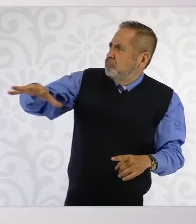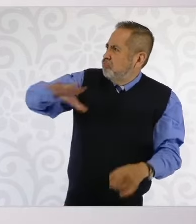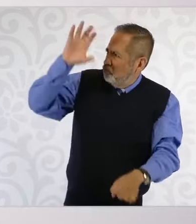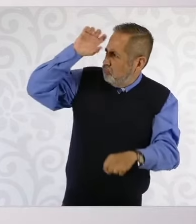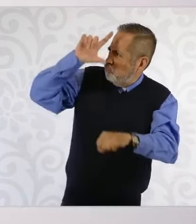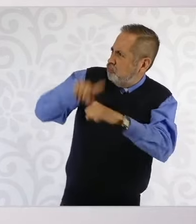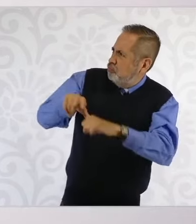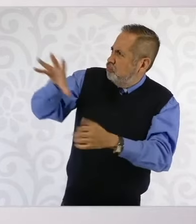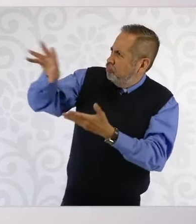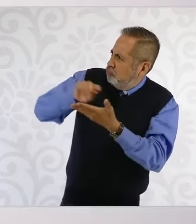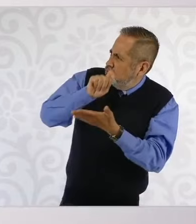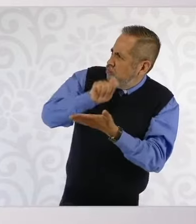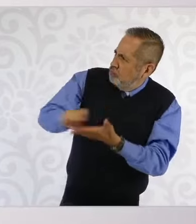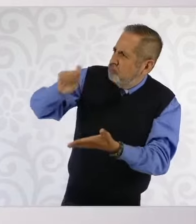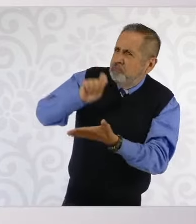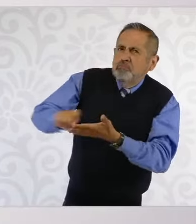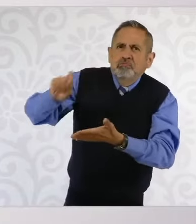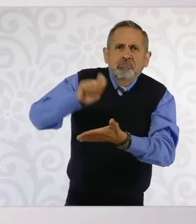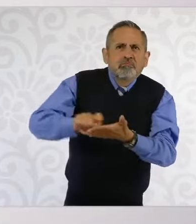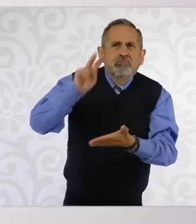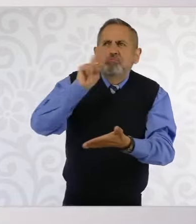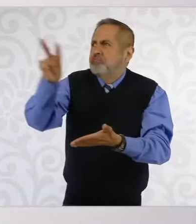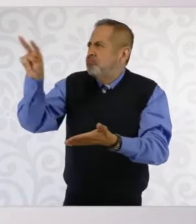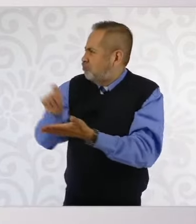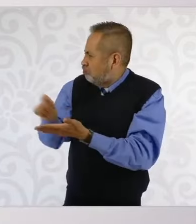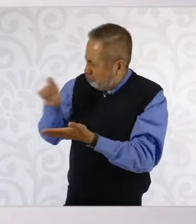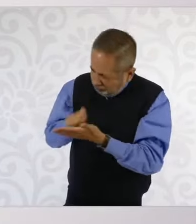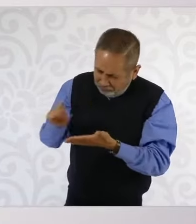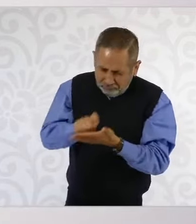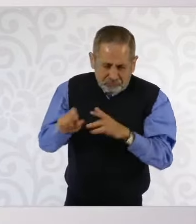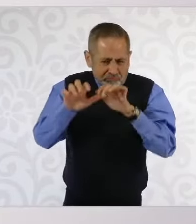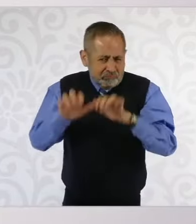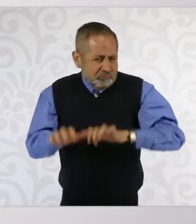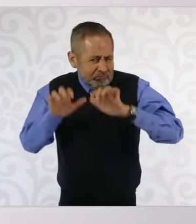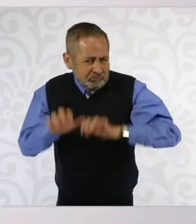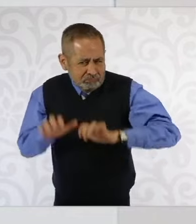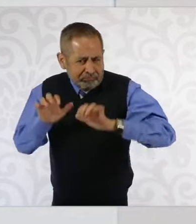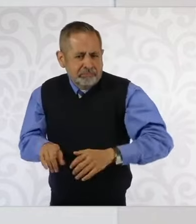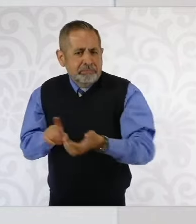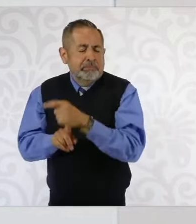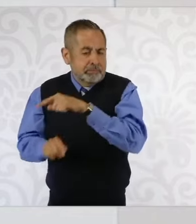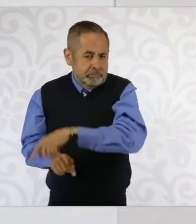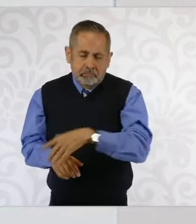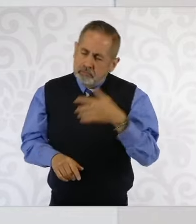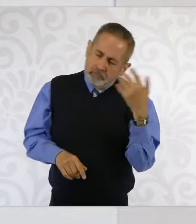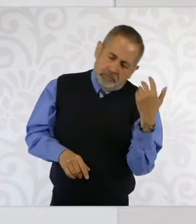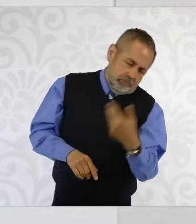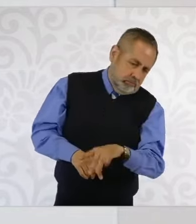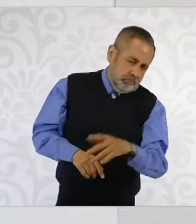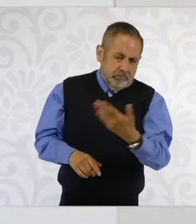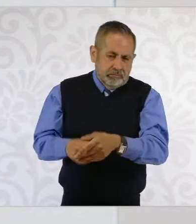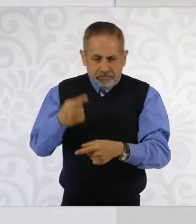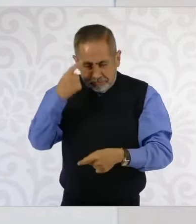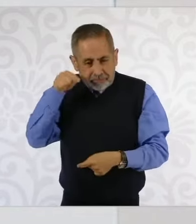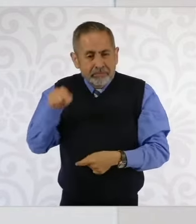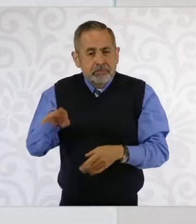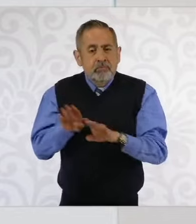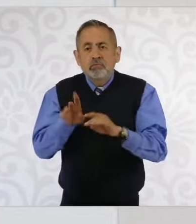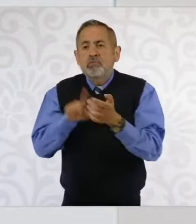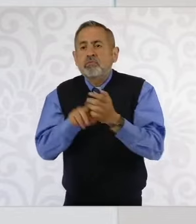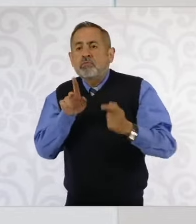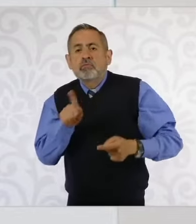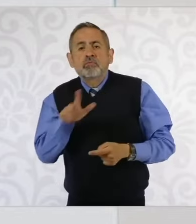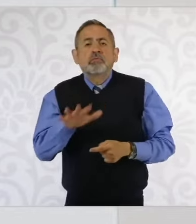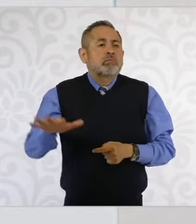entre otras fuentes de esta riqueza en los pueblos